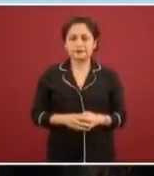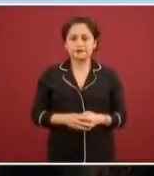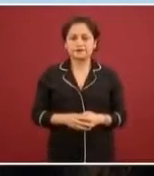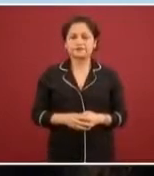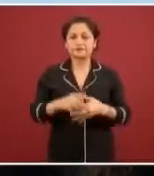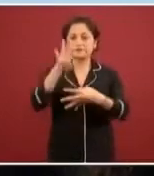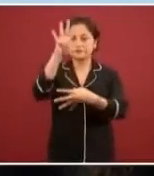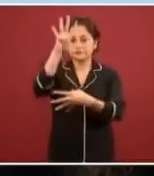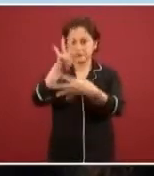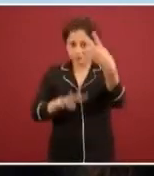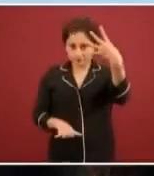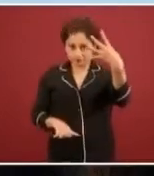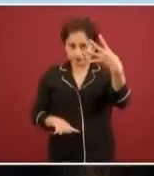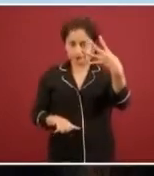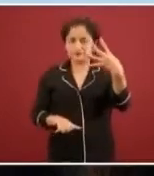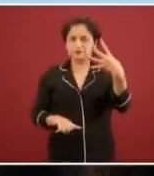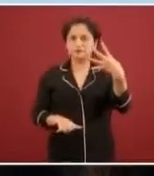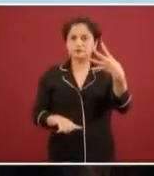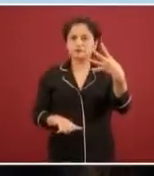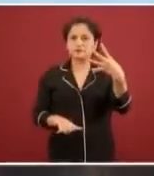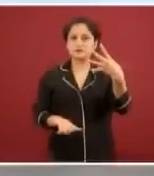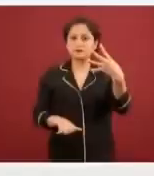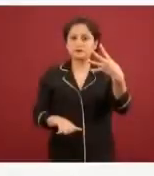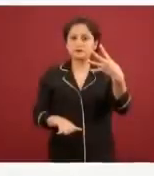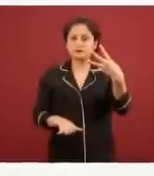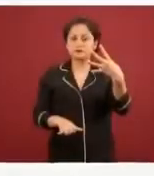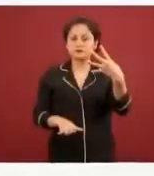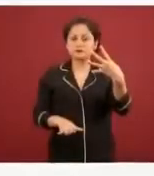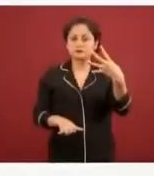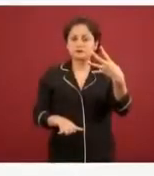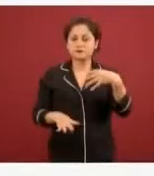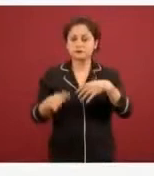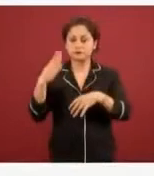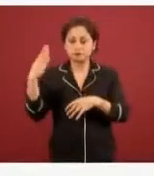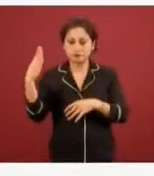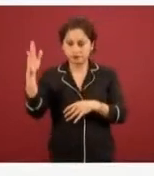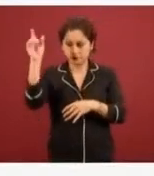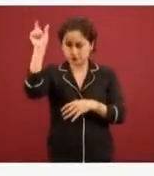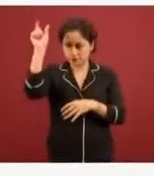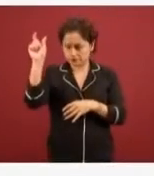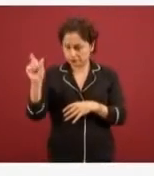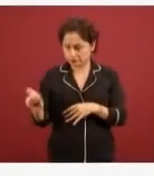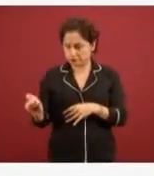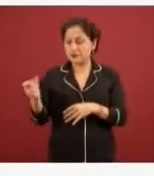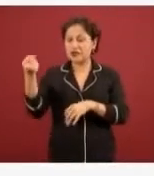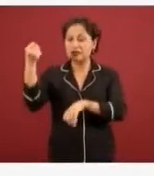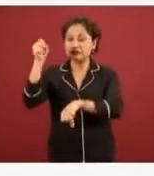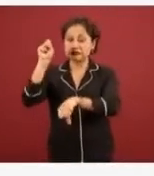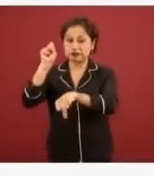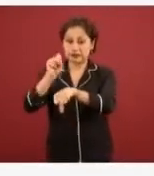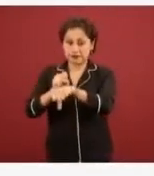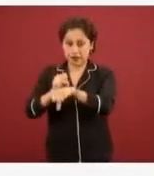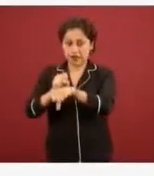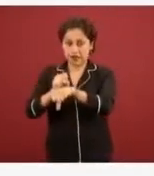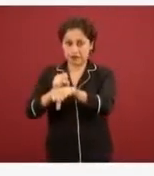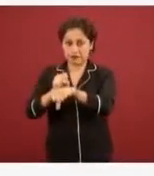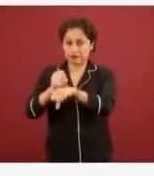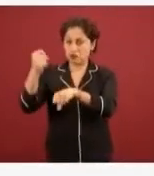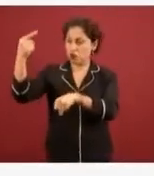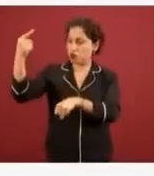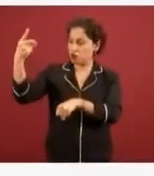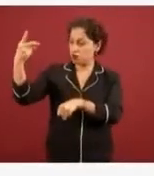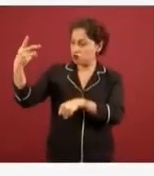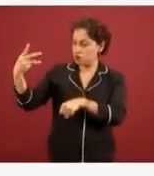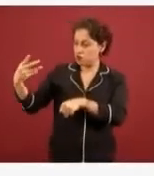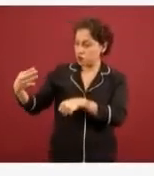Aquí tenemos las semanas del año 2020, de la 1 a la 13, que es la que estamos teniendo.